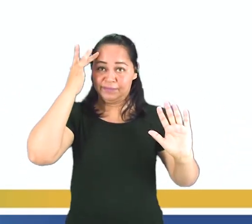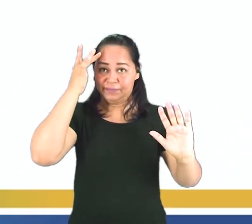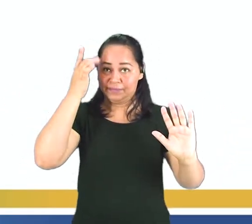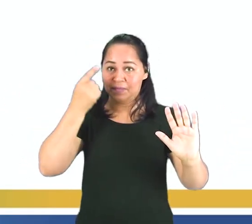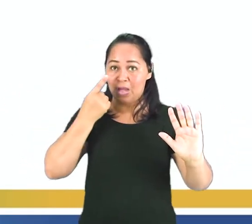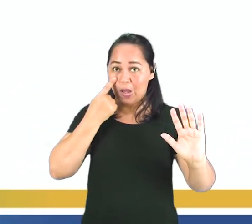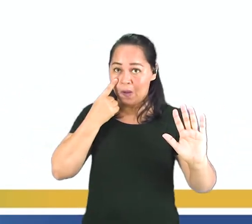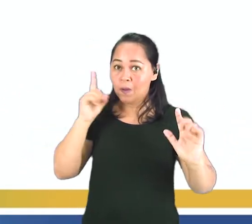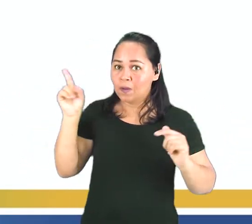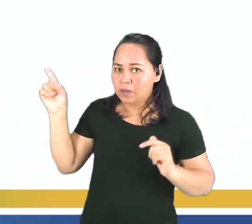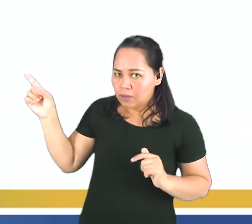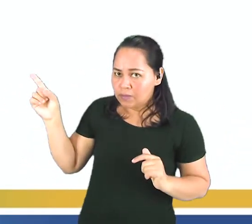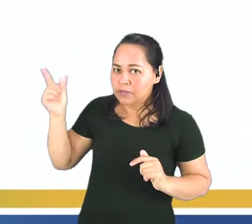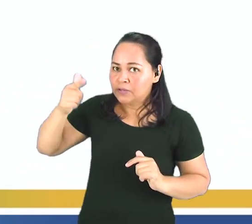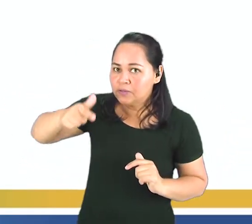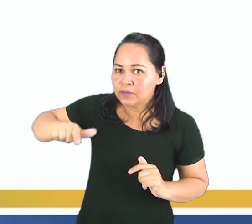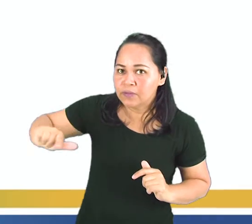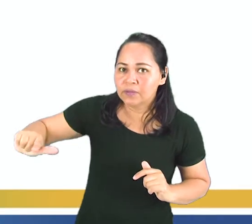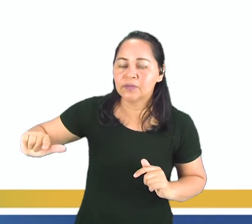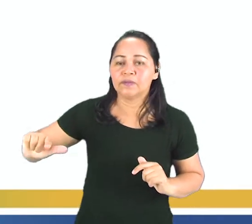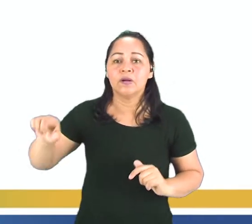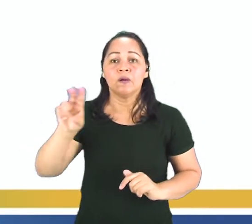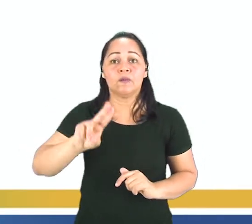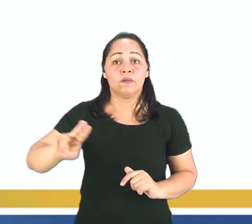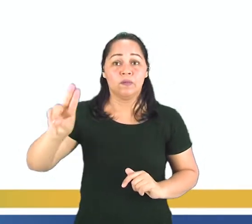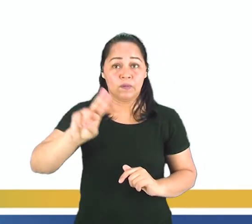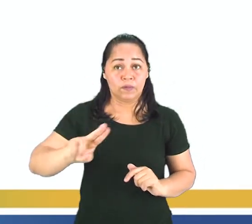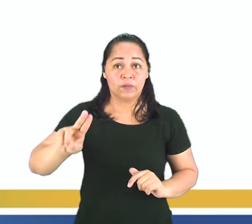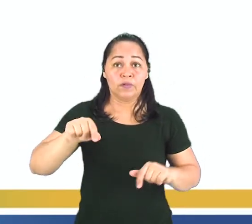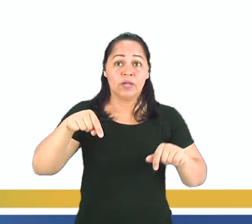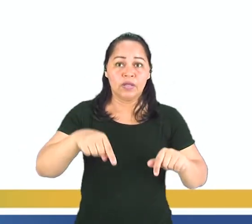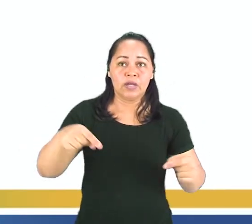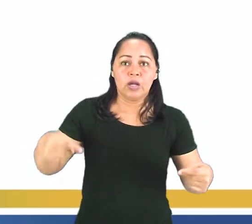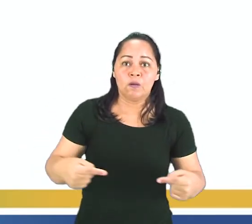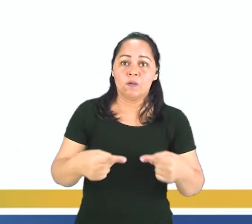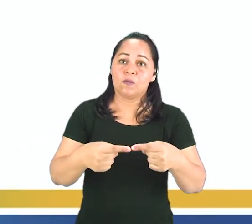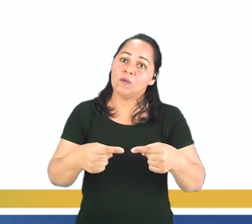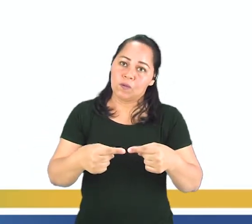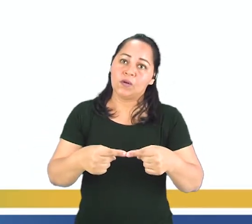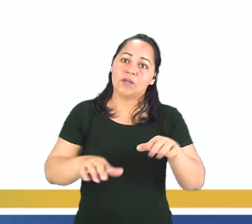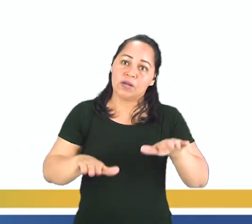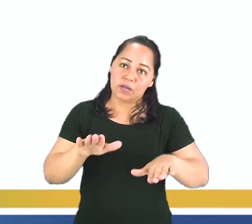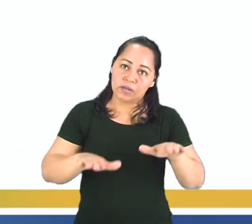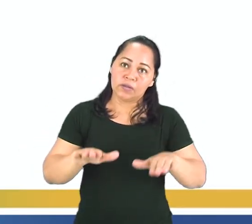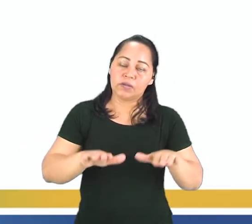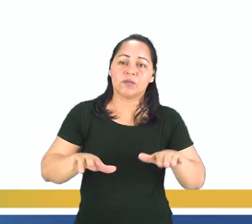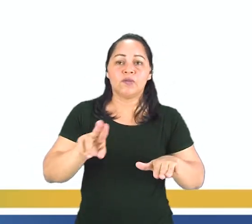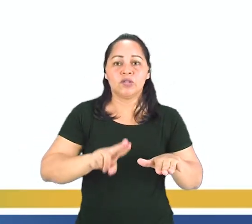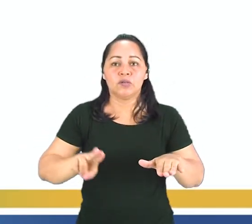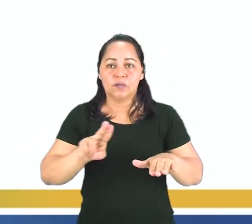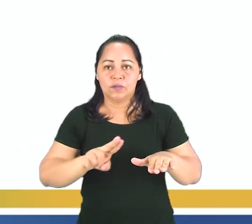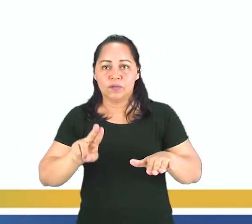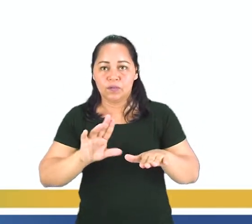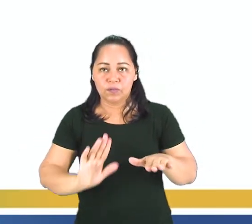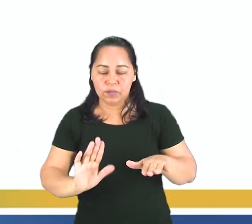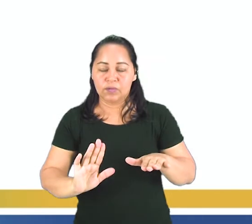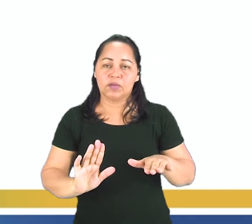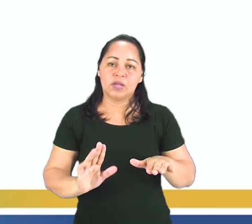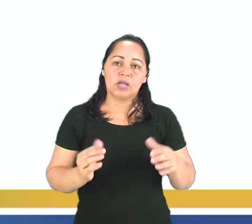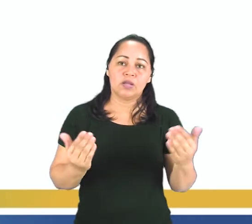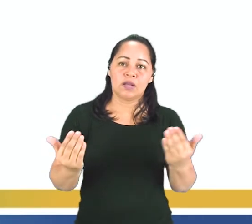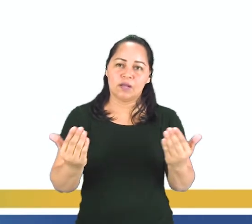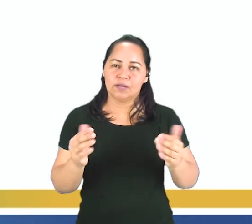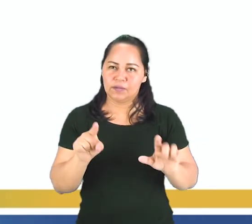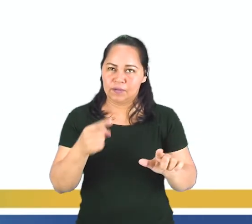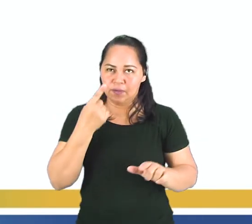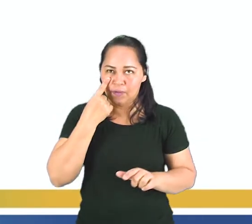voy a retomar aquella parte de uso del móvil y su nombre. ¿Para qué que él sirve y la relación que él va a tener